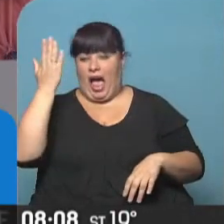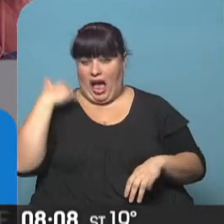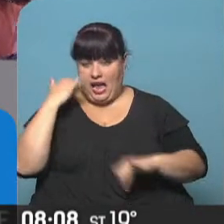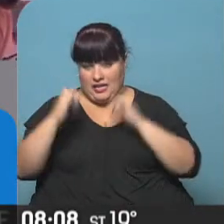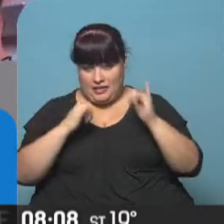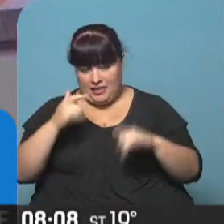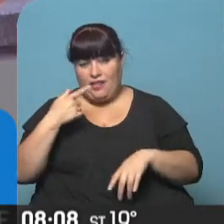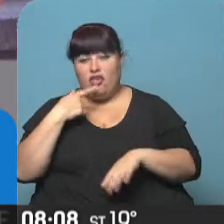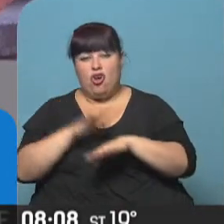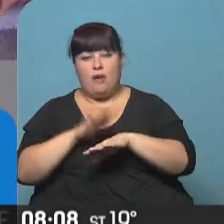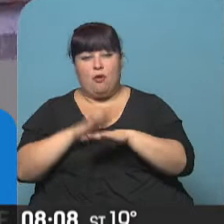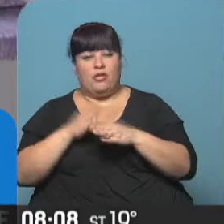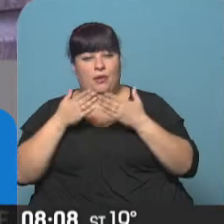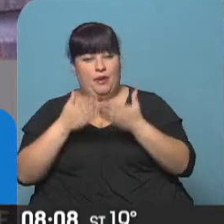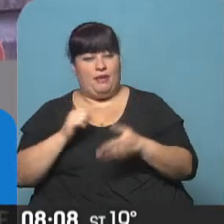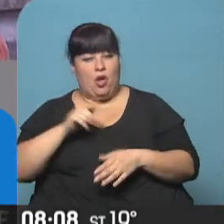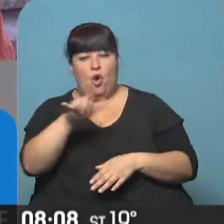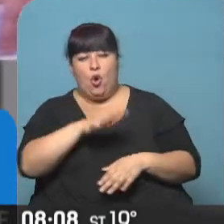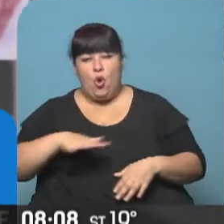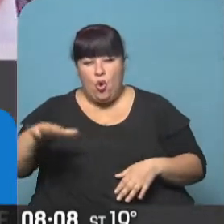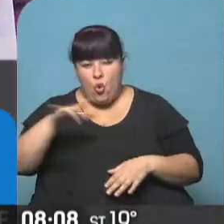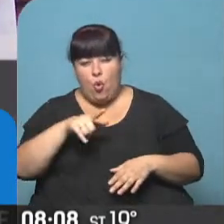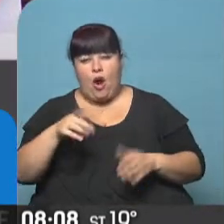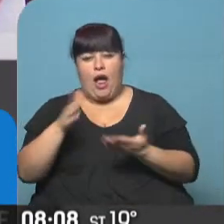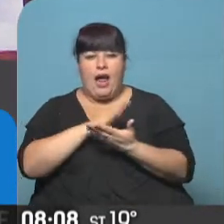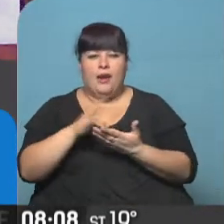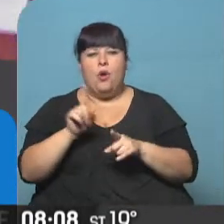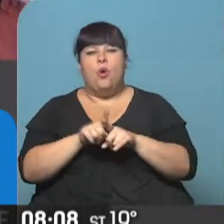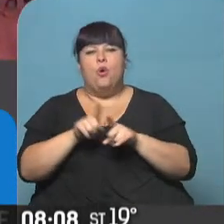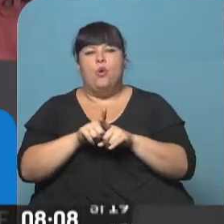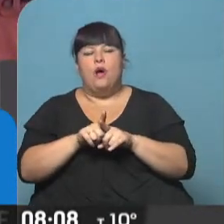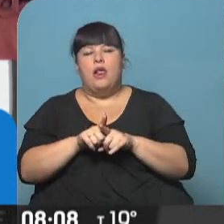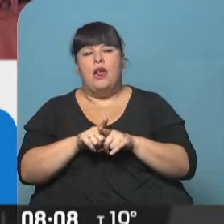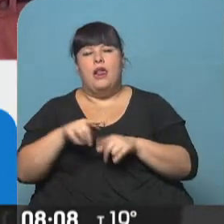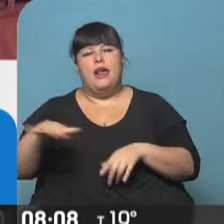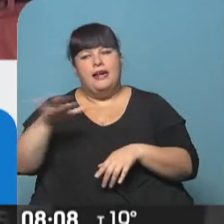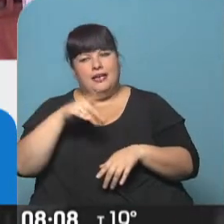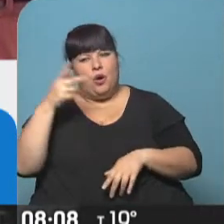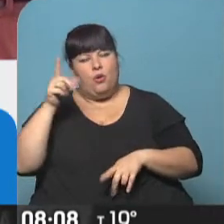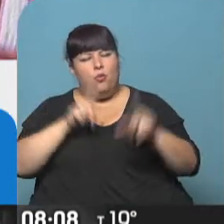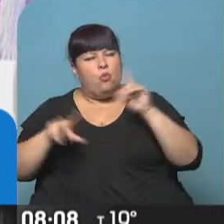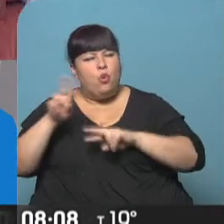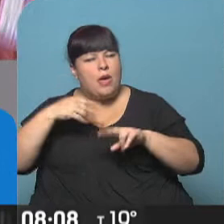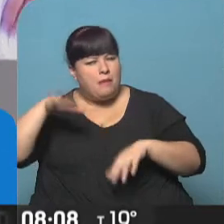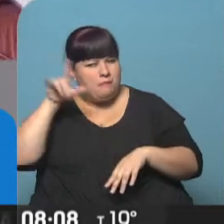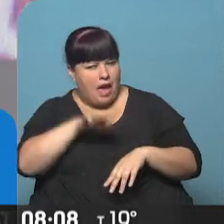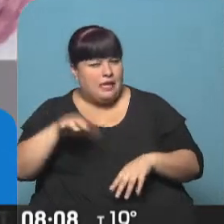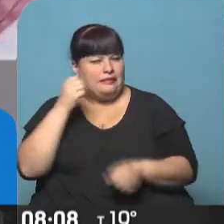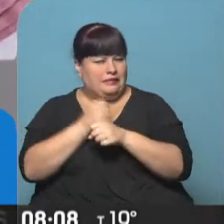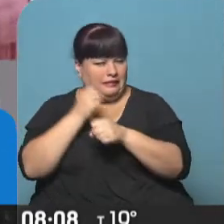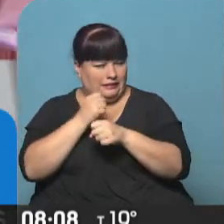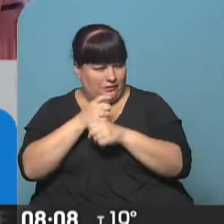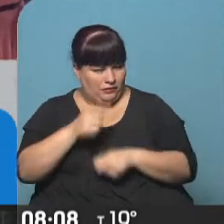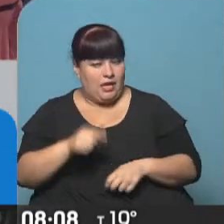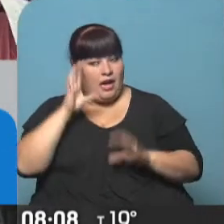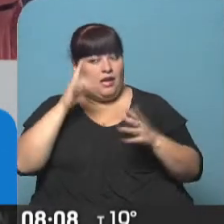decía el vocero de la Armada, en esa zona que se delimitó como el área de intensa búsqueda, están trabajando en ese lugar.